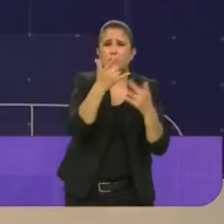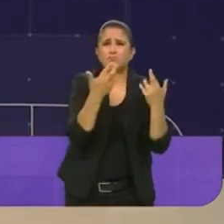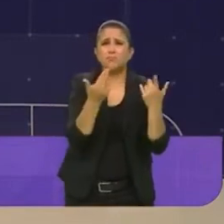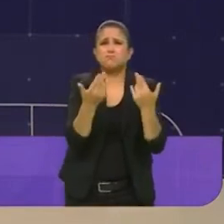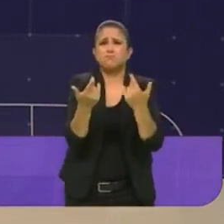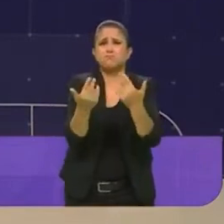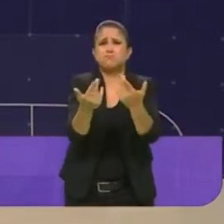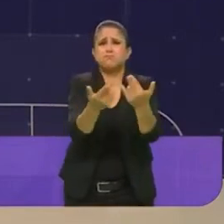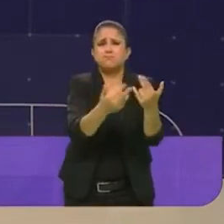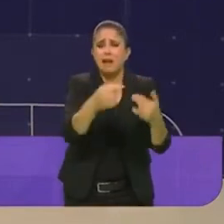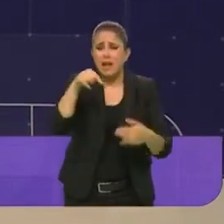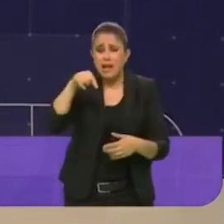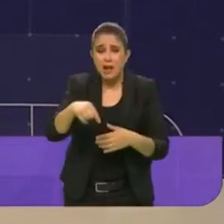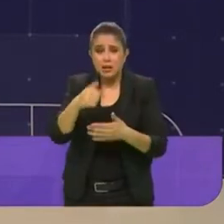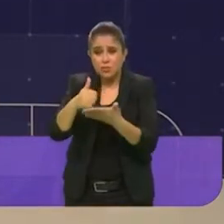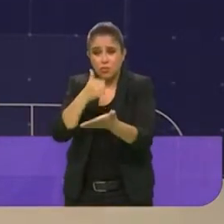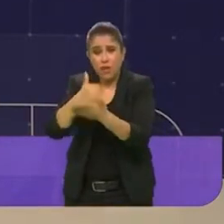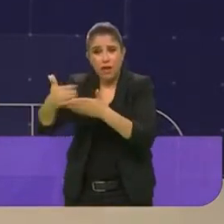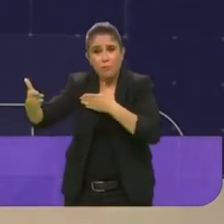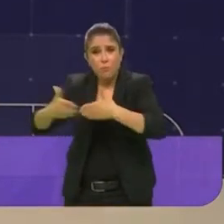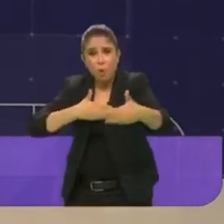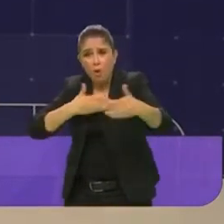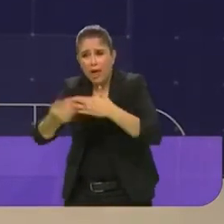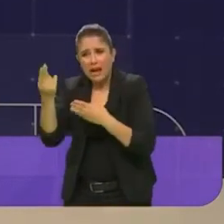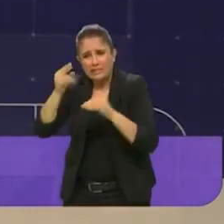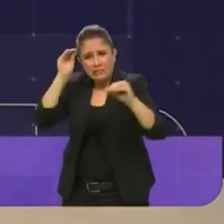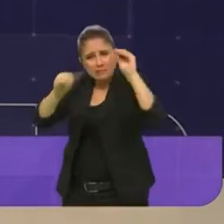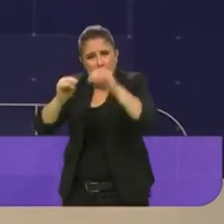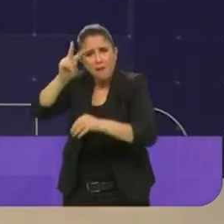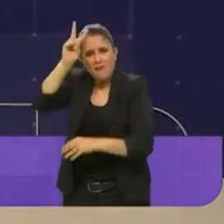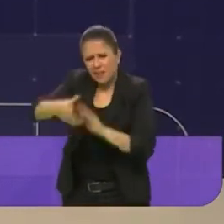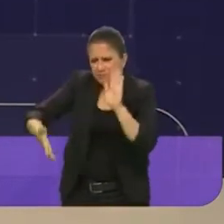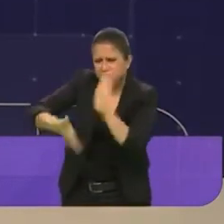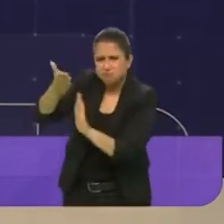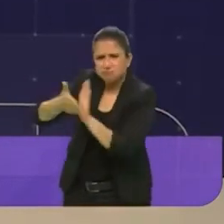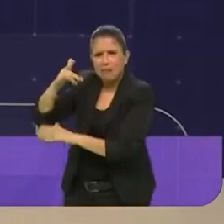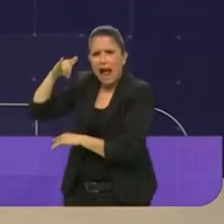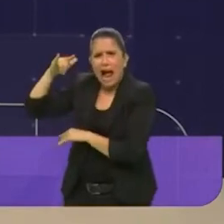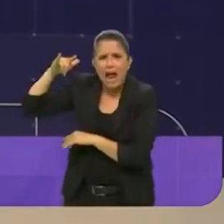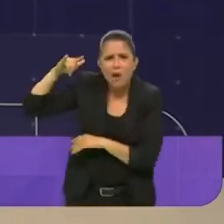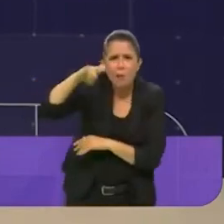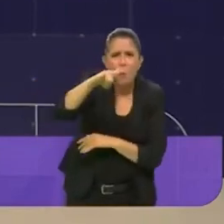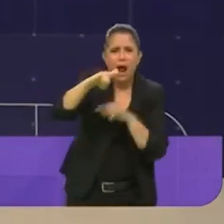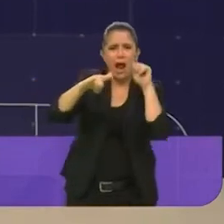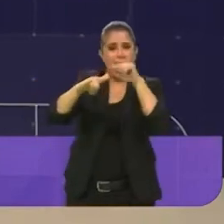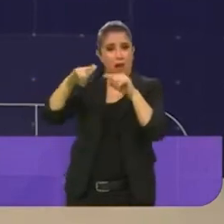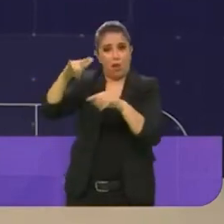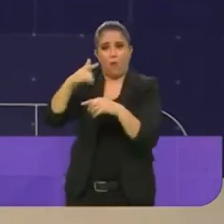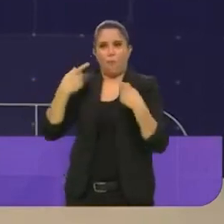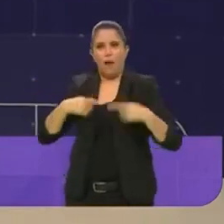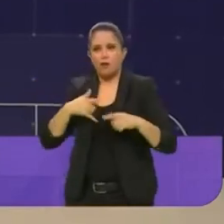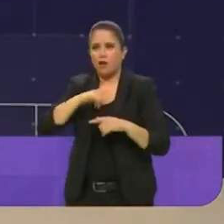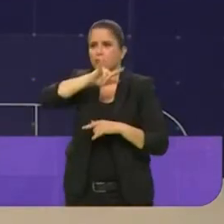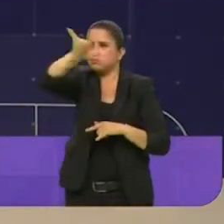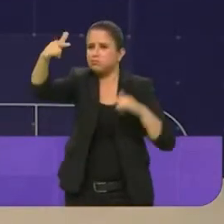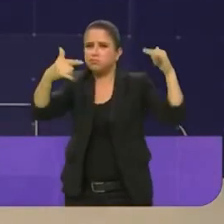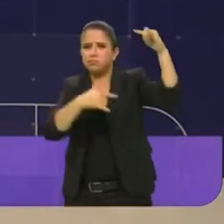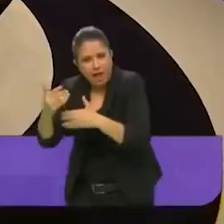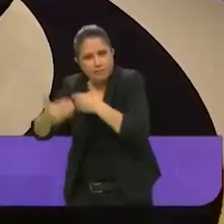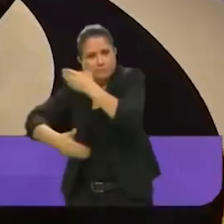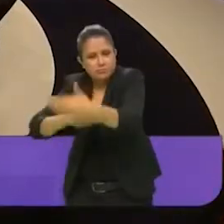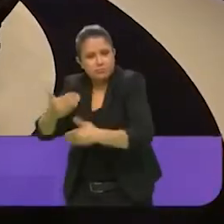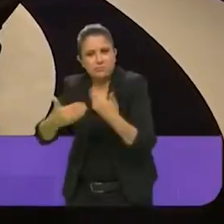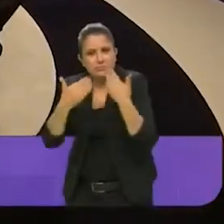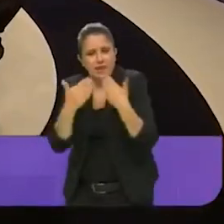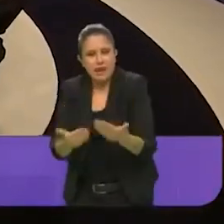Esta ciudad moderna necesita un verdadero aeropuerto que pueda conectar personas y carga con el mundo.